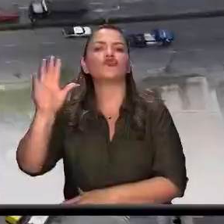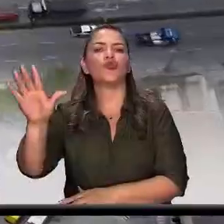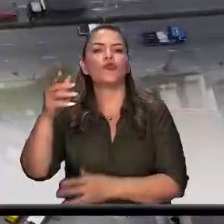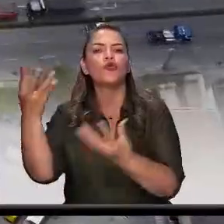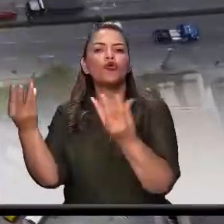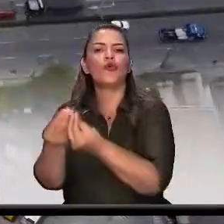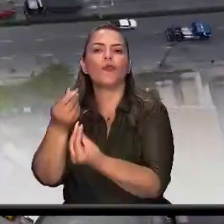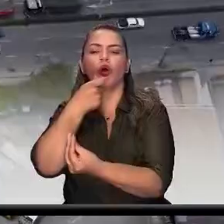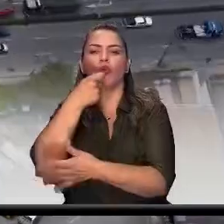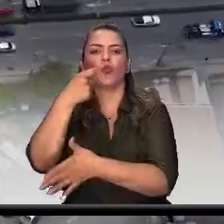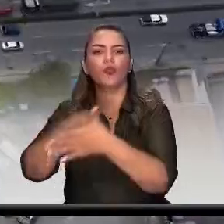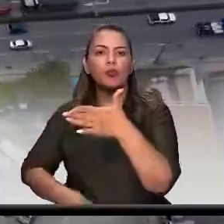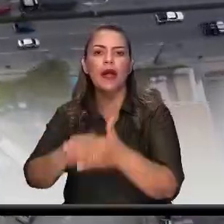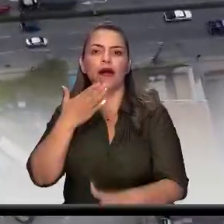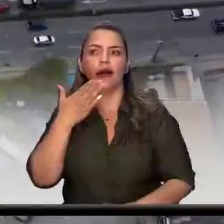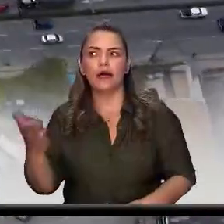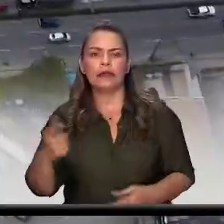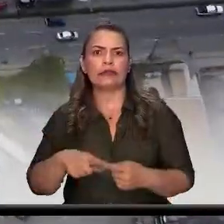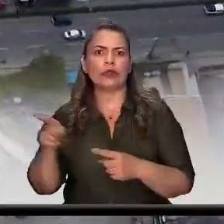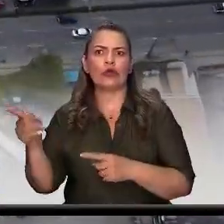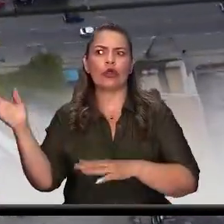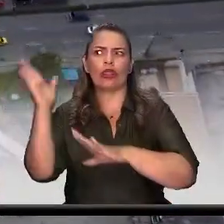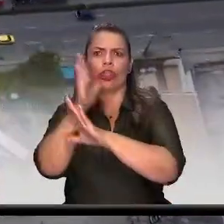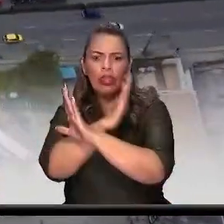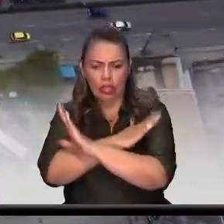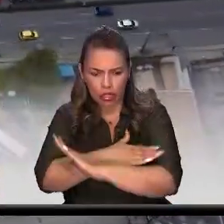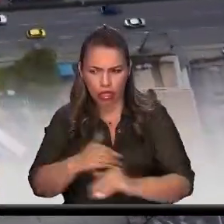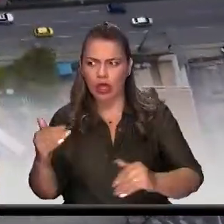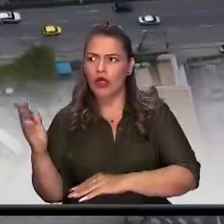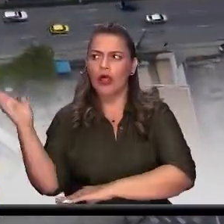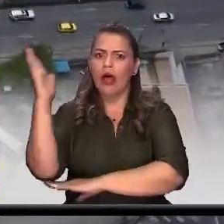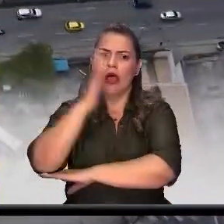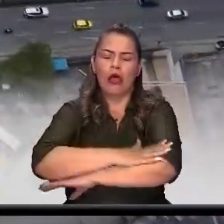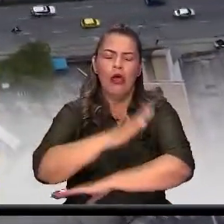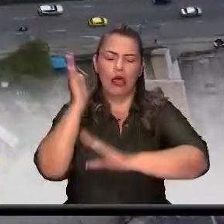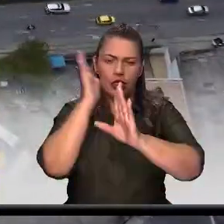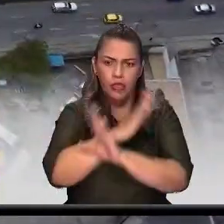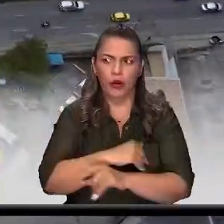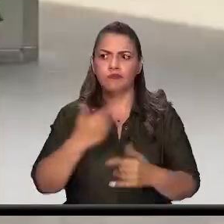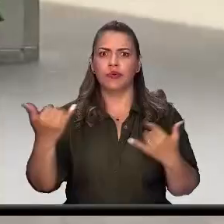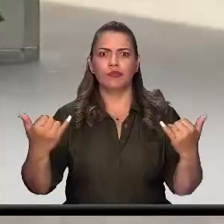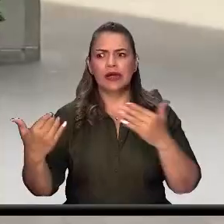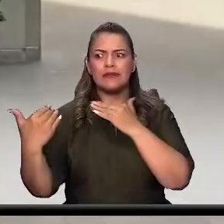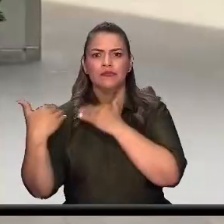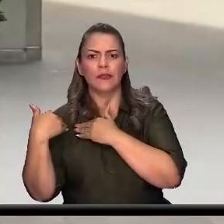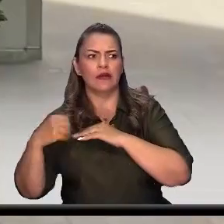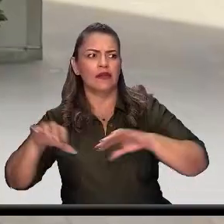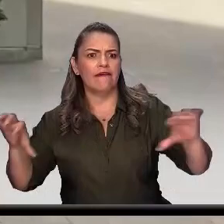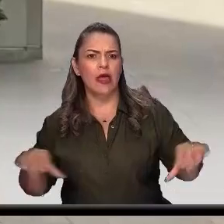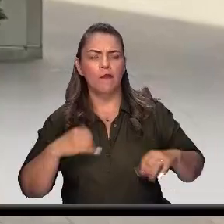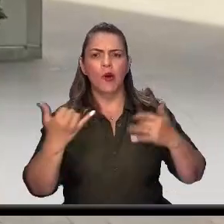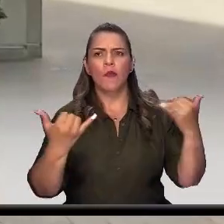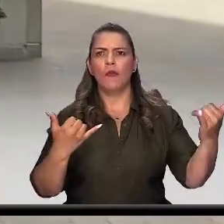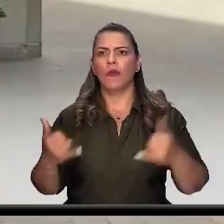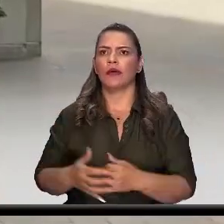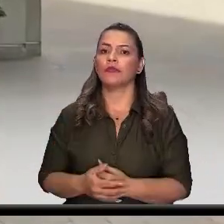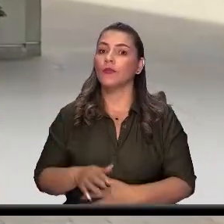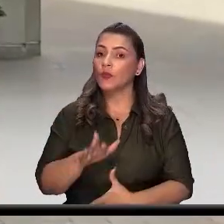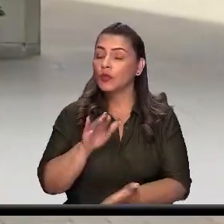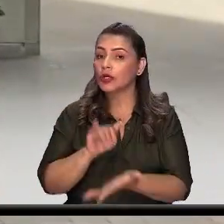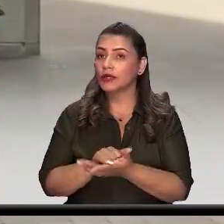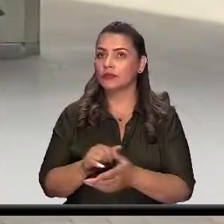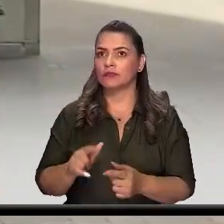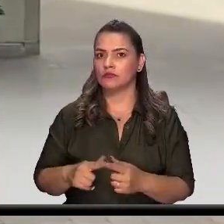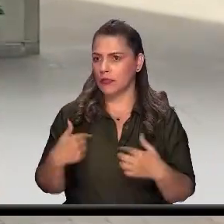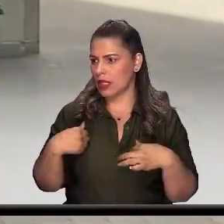estuvo día, tarde y noche al frente de cada uno de los eventos de nuestra ciudad. Es por eso que no tuvimos ningún